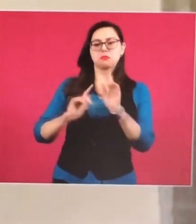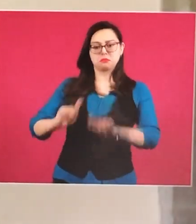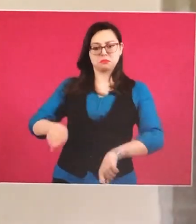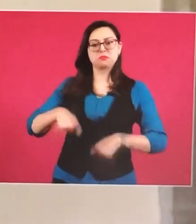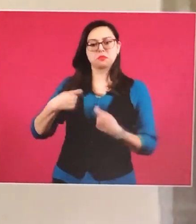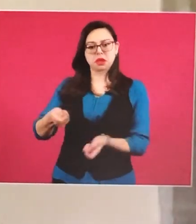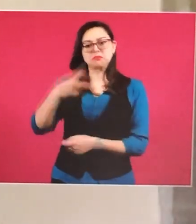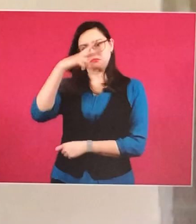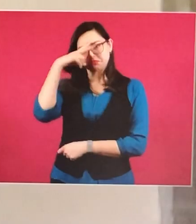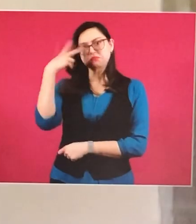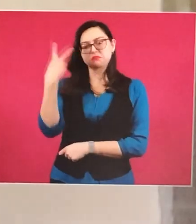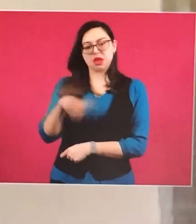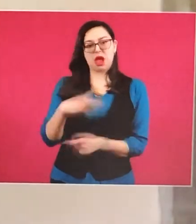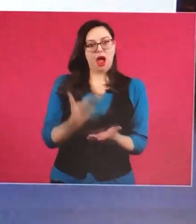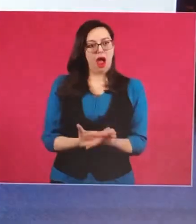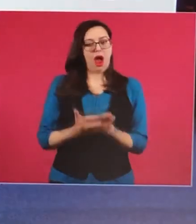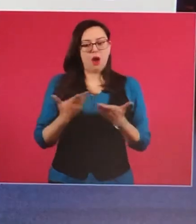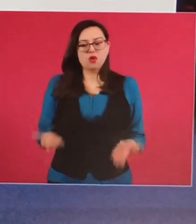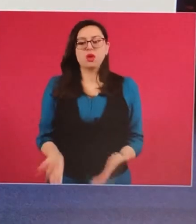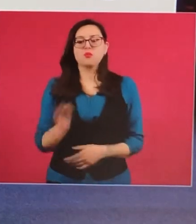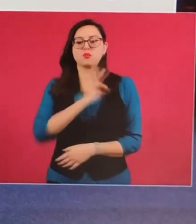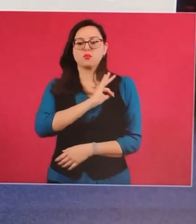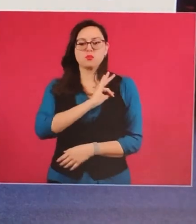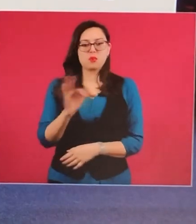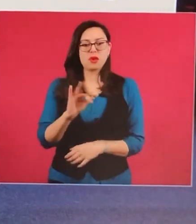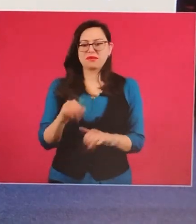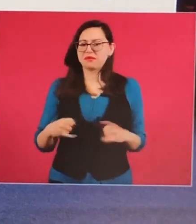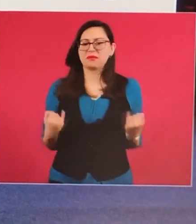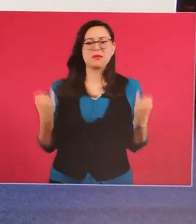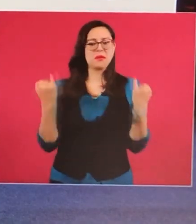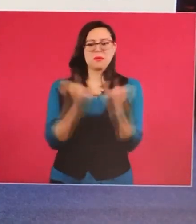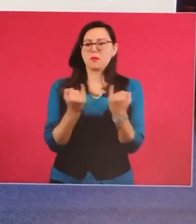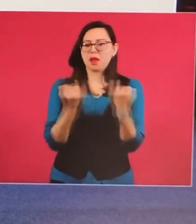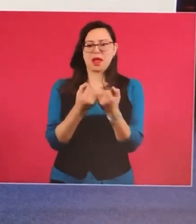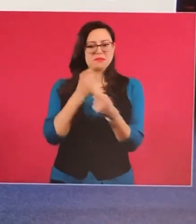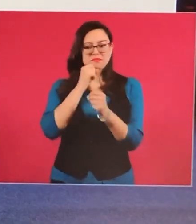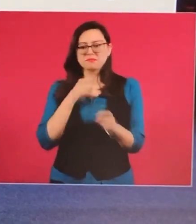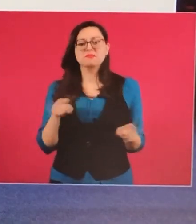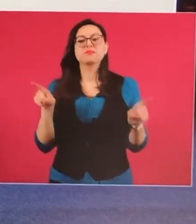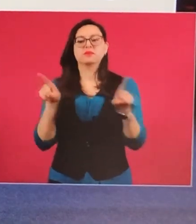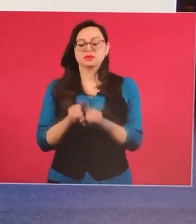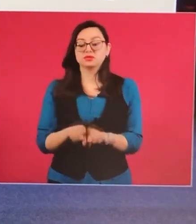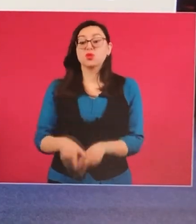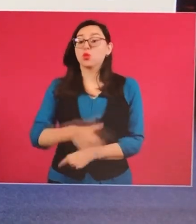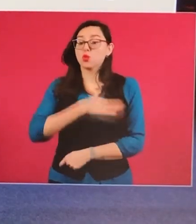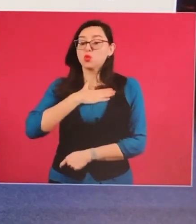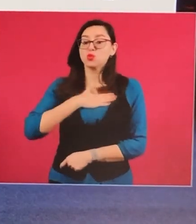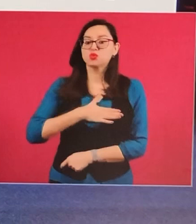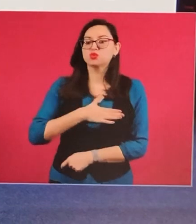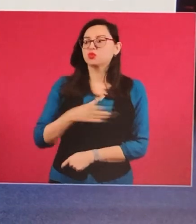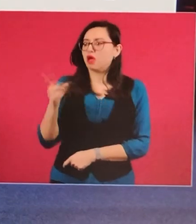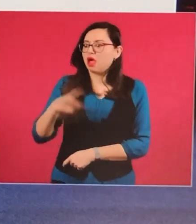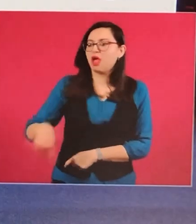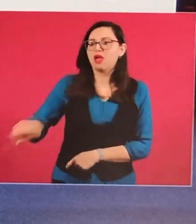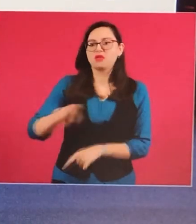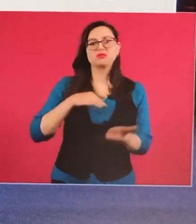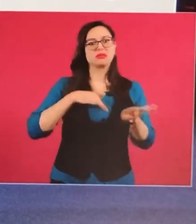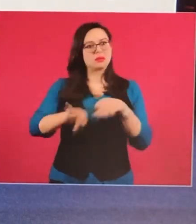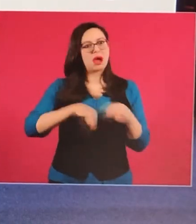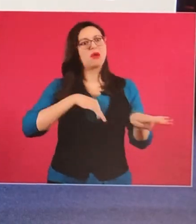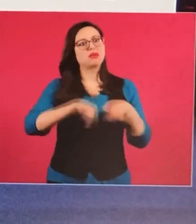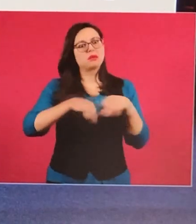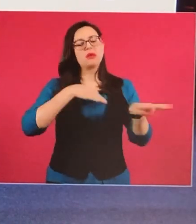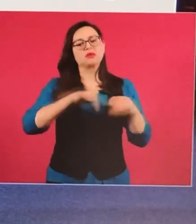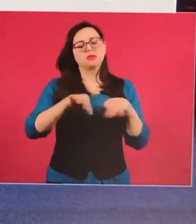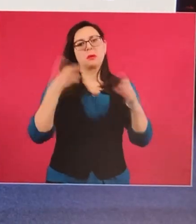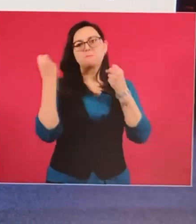está pidiendo el presidente López Obrador es un gesto análogo, justo, que debe alcanzar a quienes han trabajado por más de cinco años en